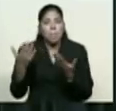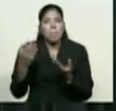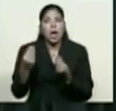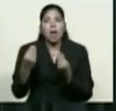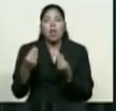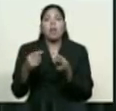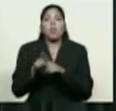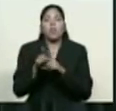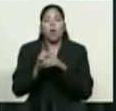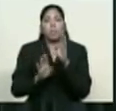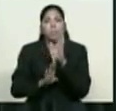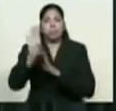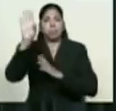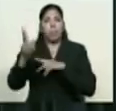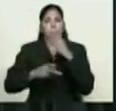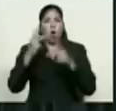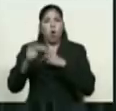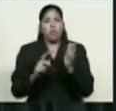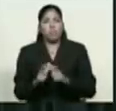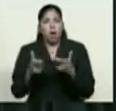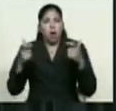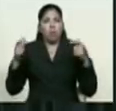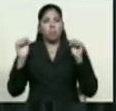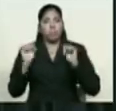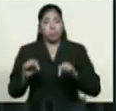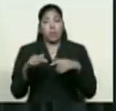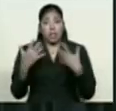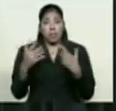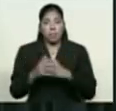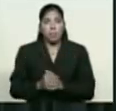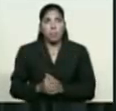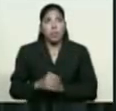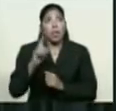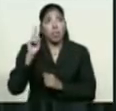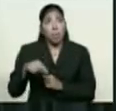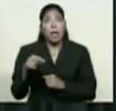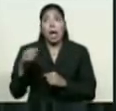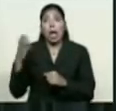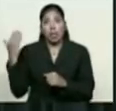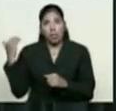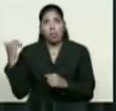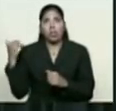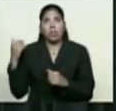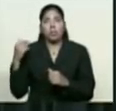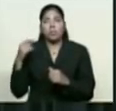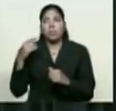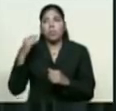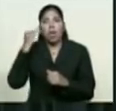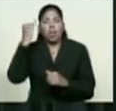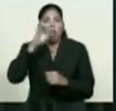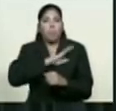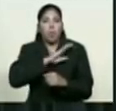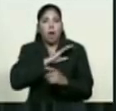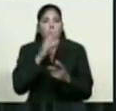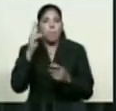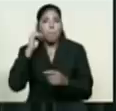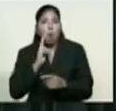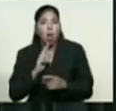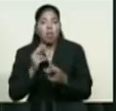concepto de Bolívar y que ha sido recogida por el pensamiento luminoso de nuestro amado comandante Hugo Chávez,